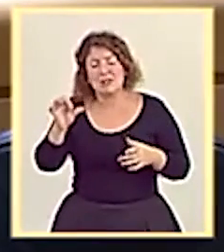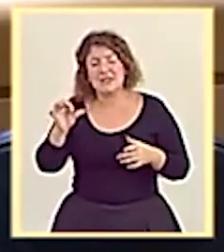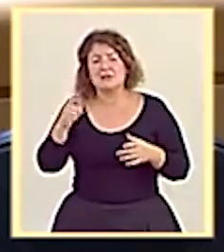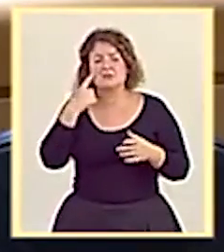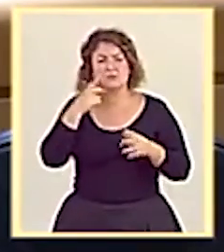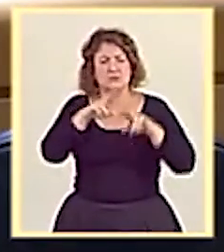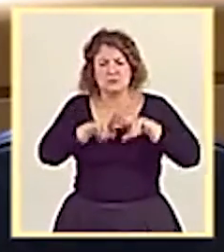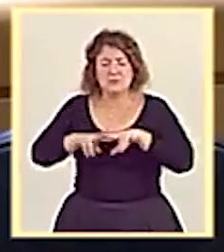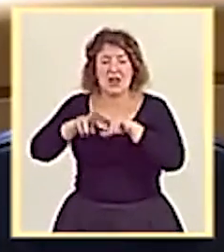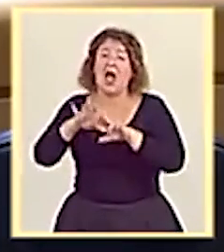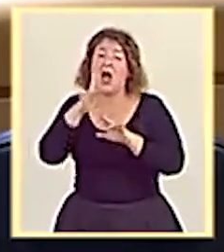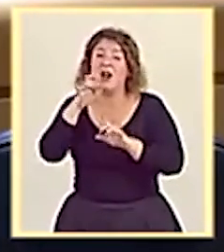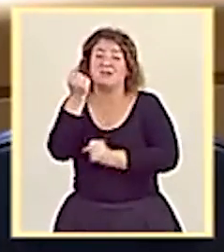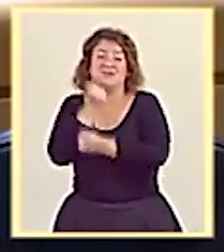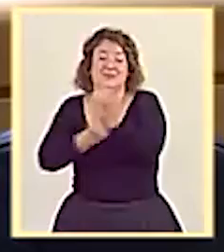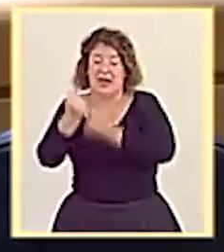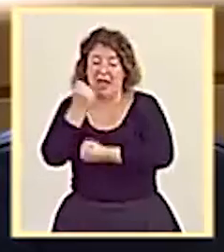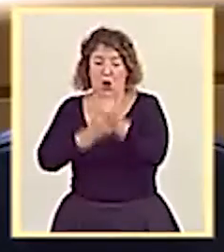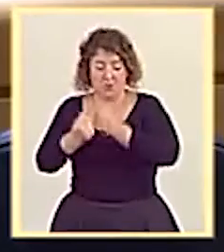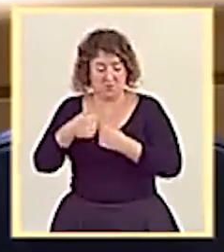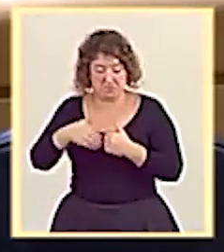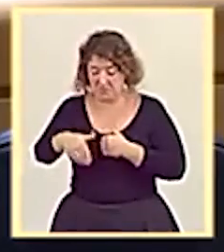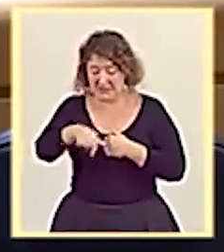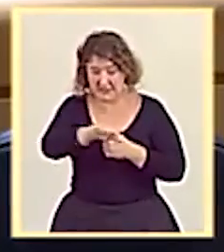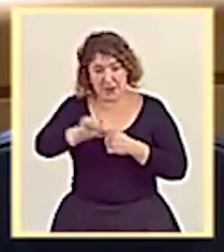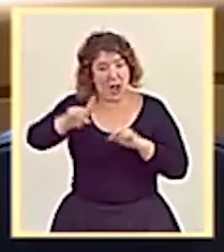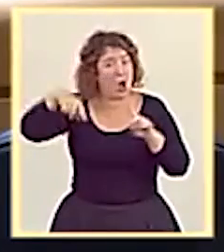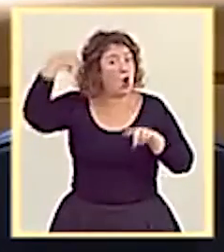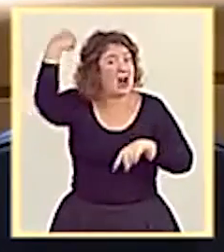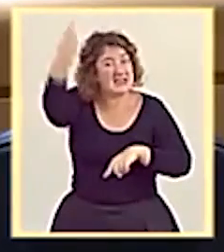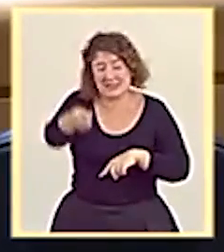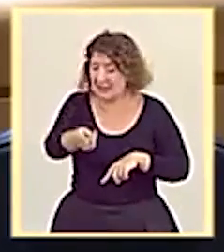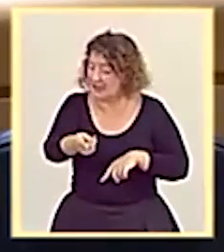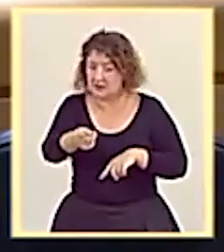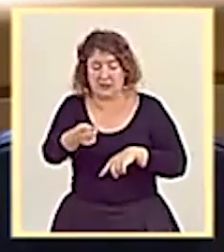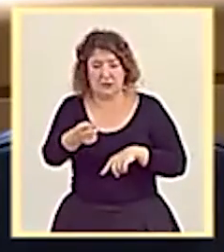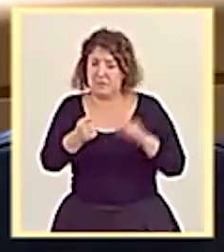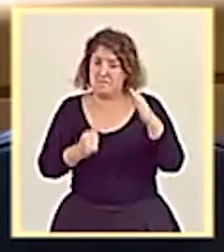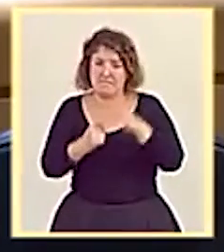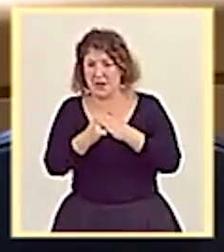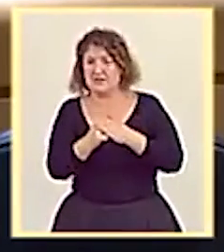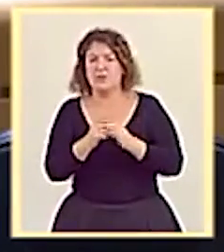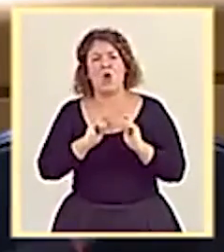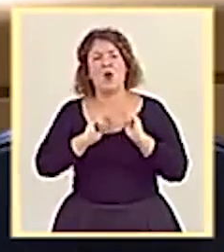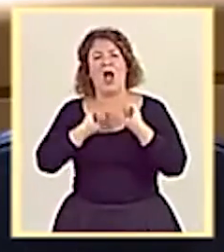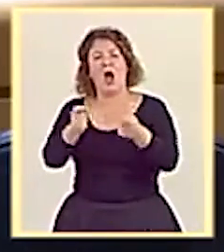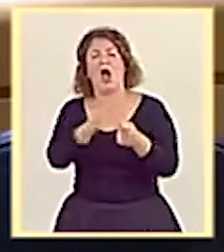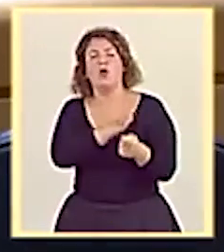económico. Seguramente, esta misma semana, como mucho la siguiente, se podrá proceder a la adjudicación provisional.